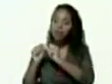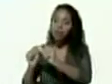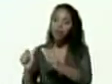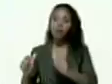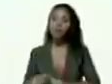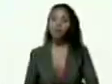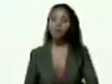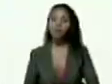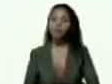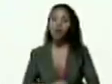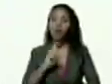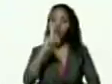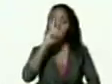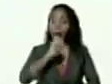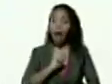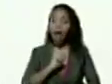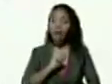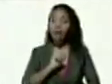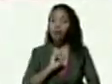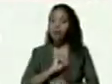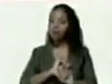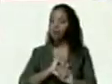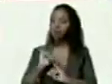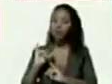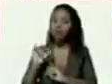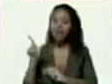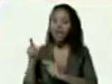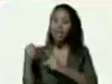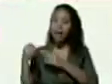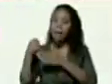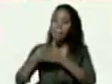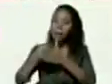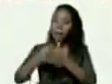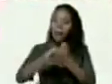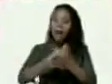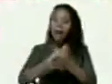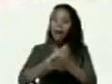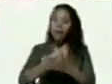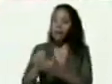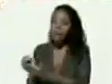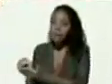un año ya de esta batalla que recoge